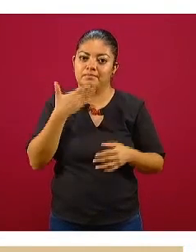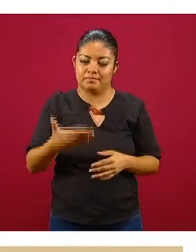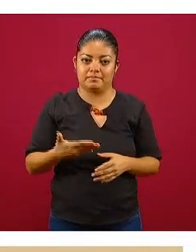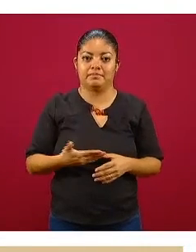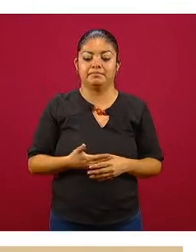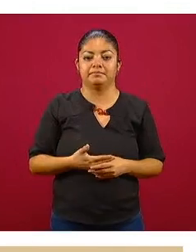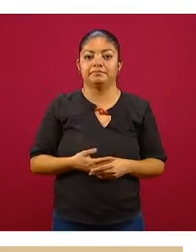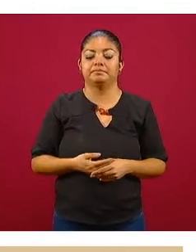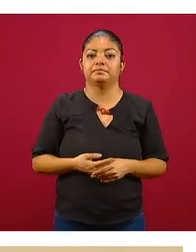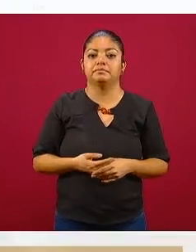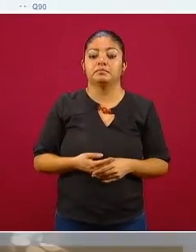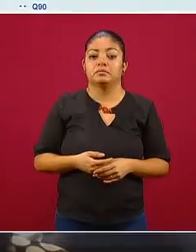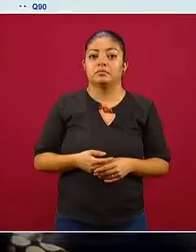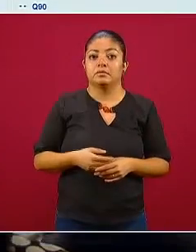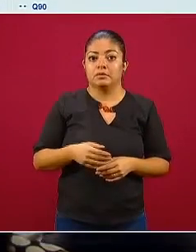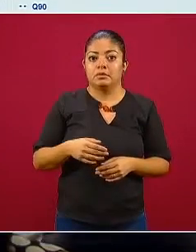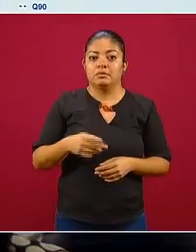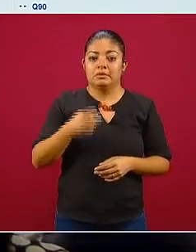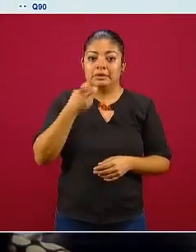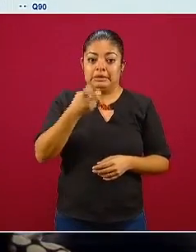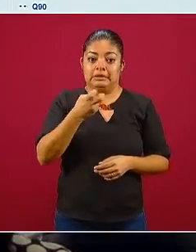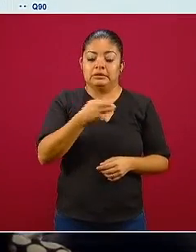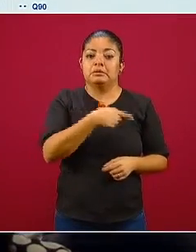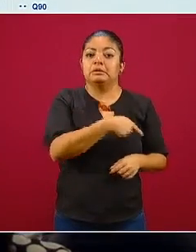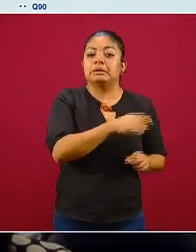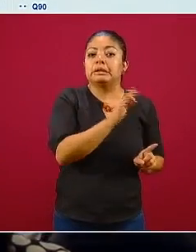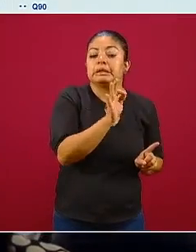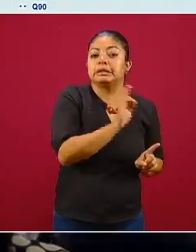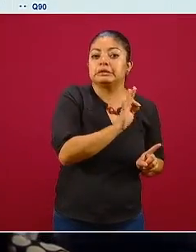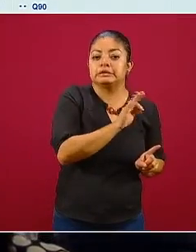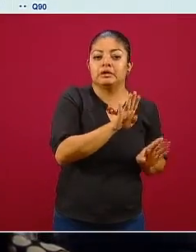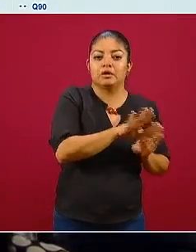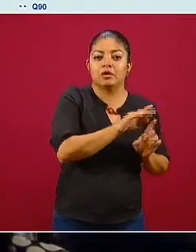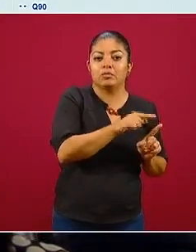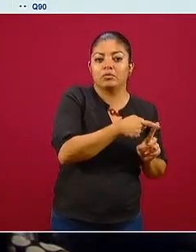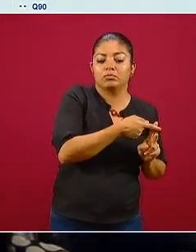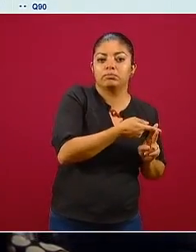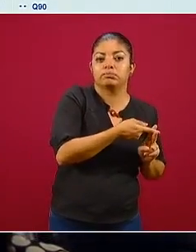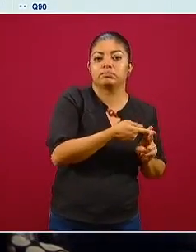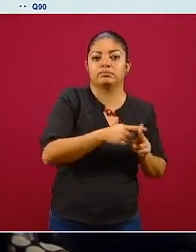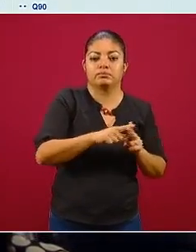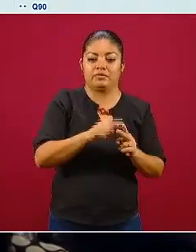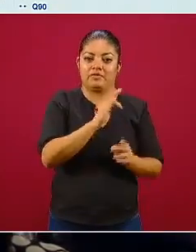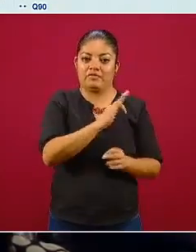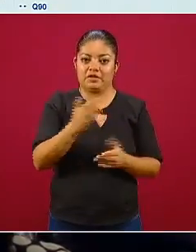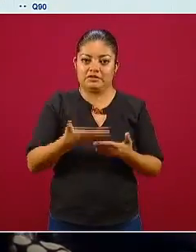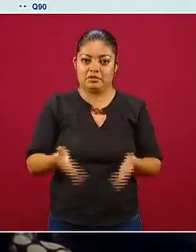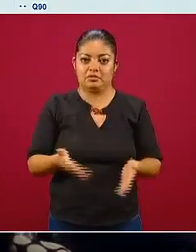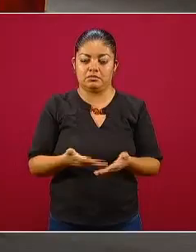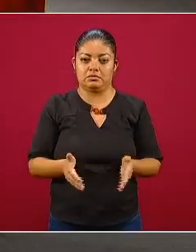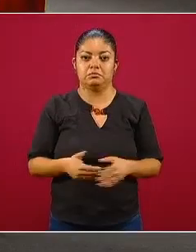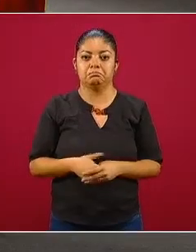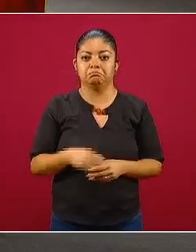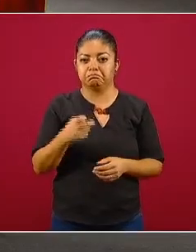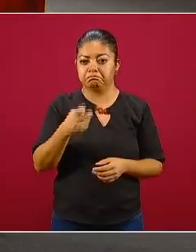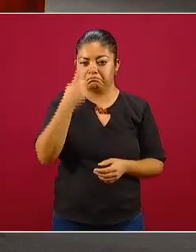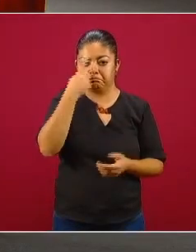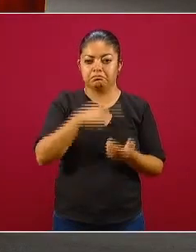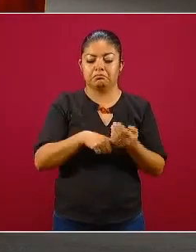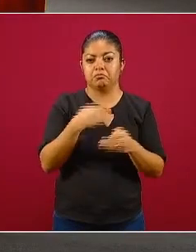confirmados siendo los sospechosos solamente el primer punto y la fecha actual me parece que son todas